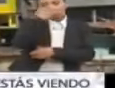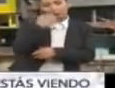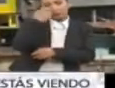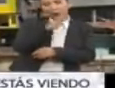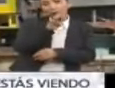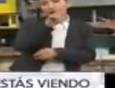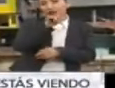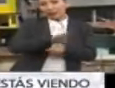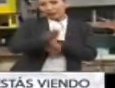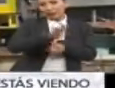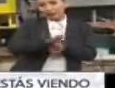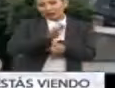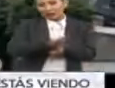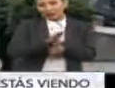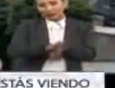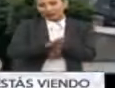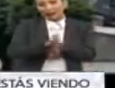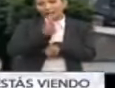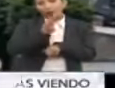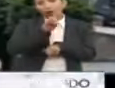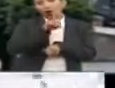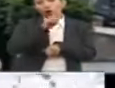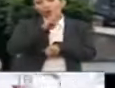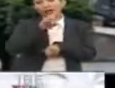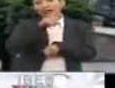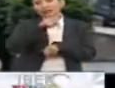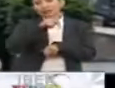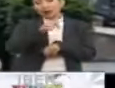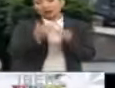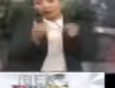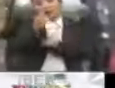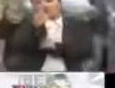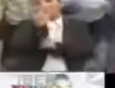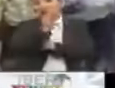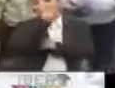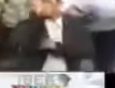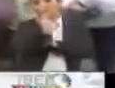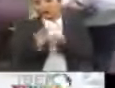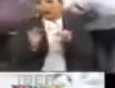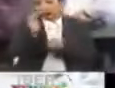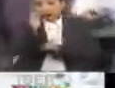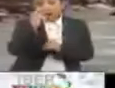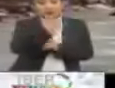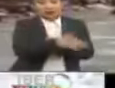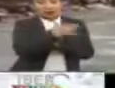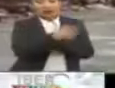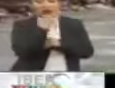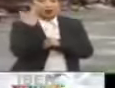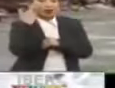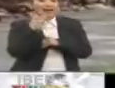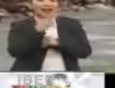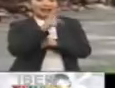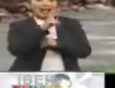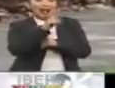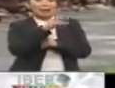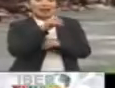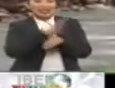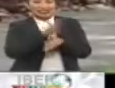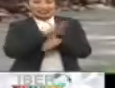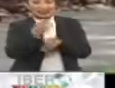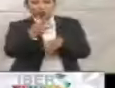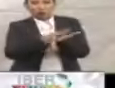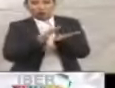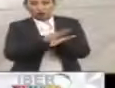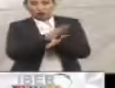la bolsa brasileña, Bovespa, subió alrededor de un 5%, mientras que el real brasileño presentó un